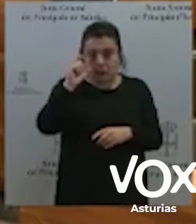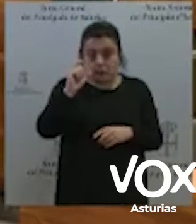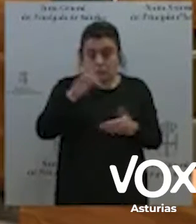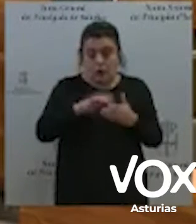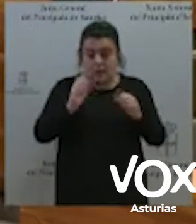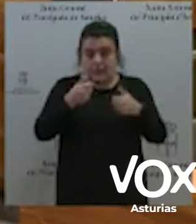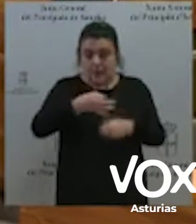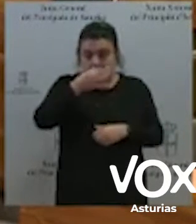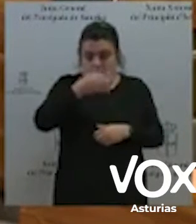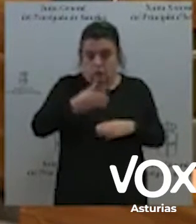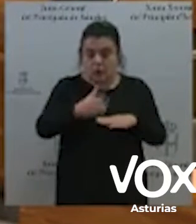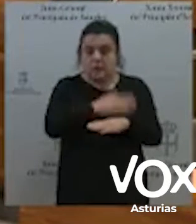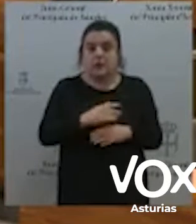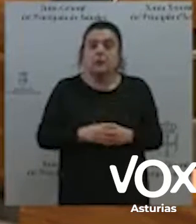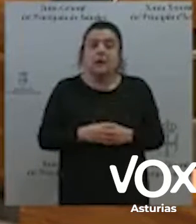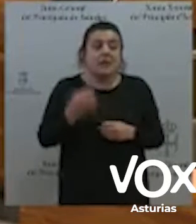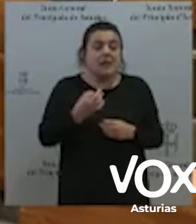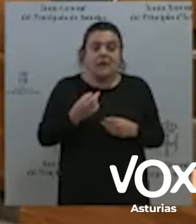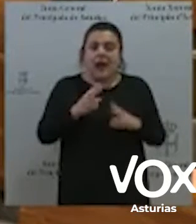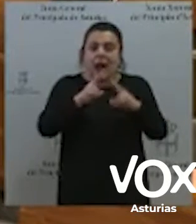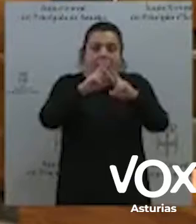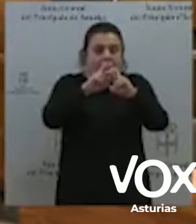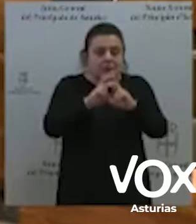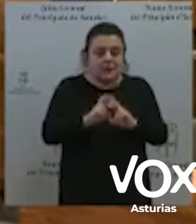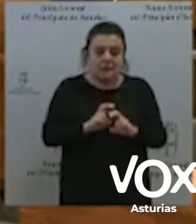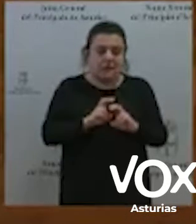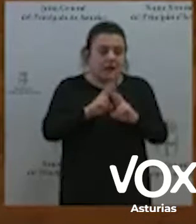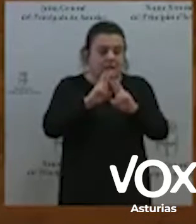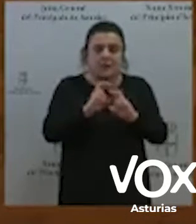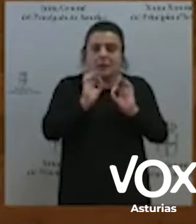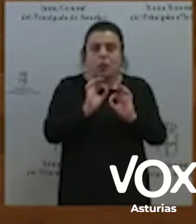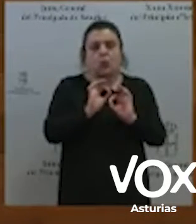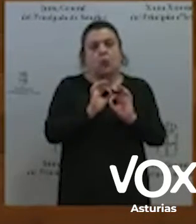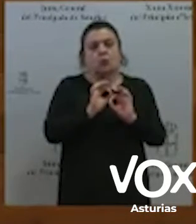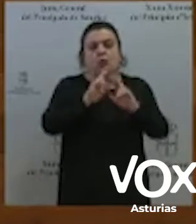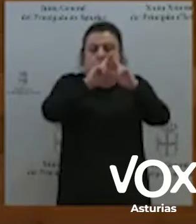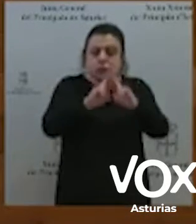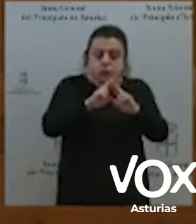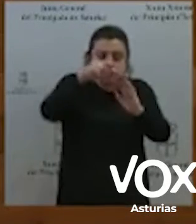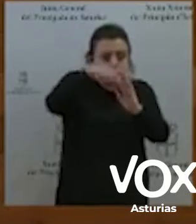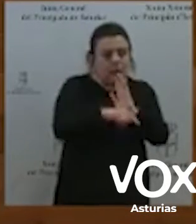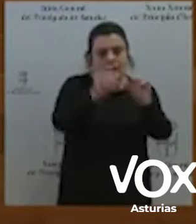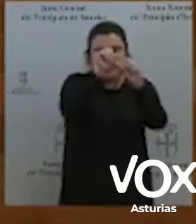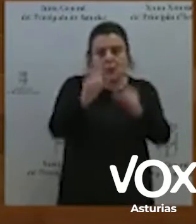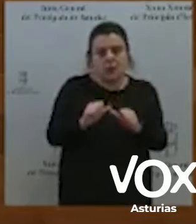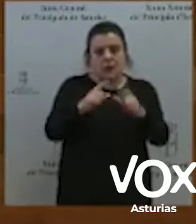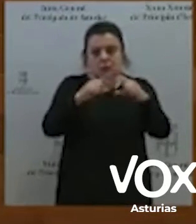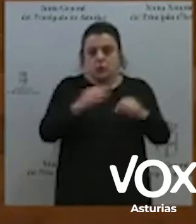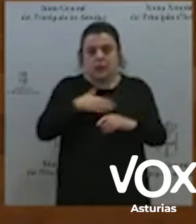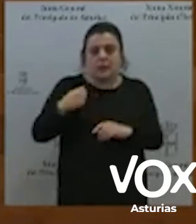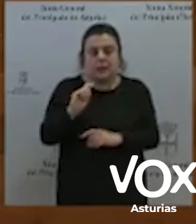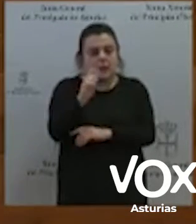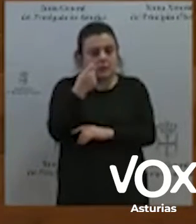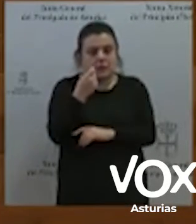analizar el modelo de Asturias que queremos conseguir. Pues verán, señores del Partido Socialista, les haré una foto de